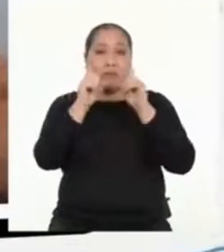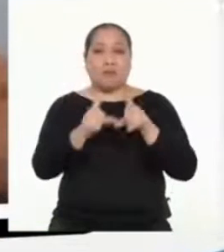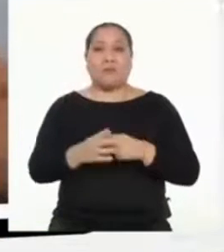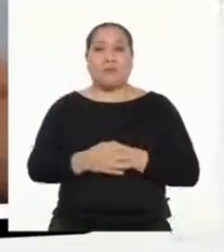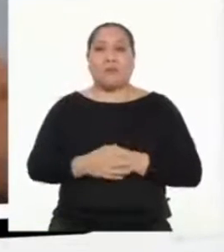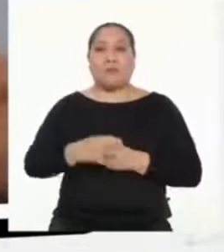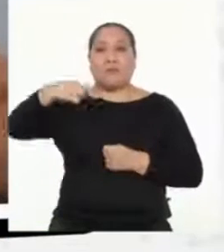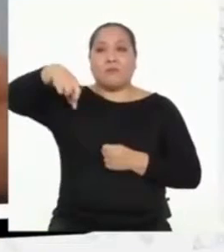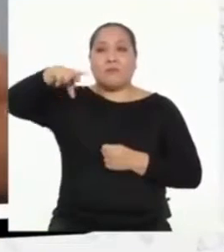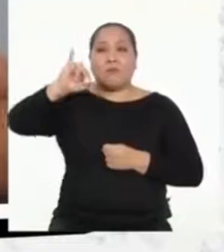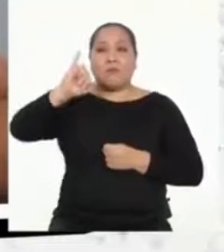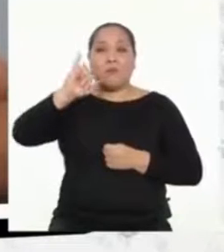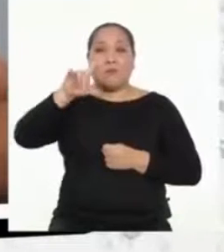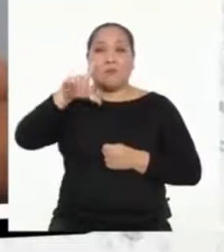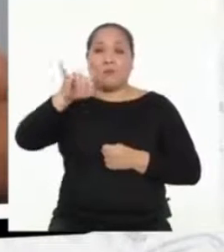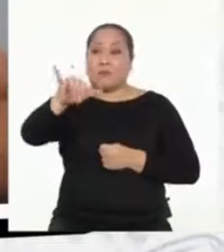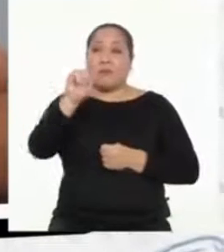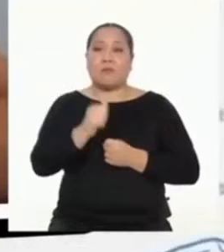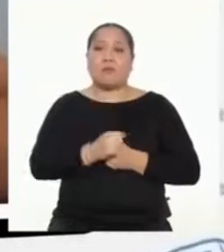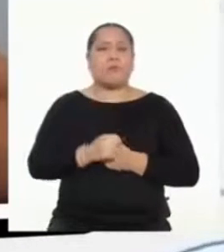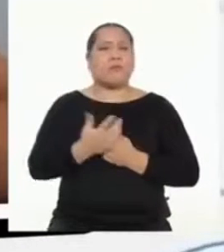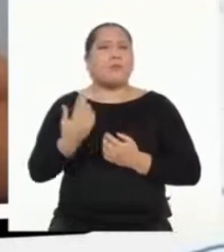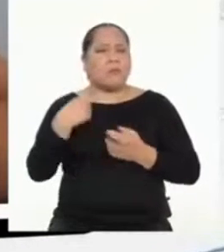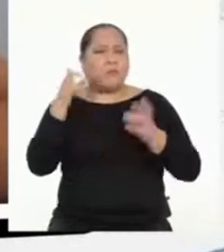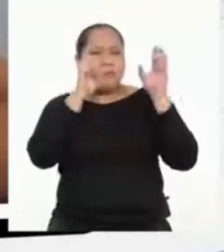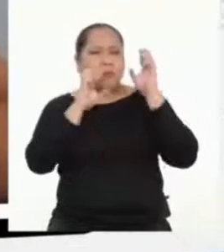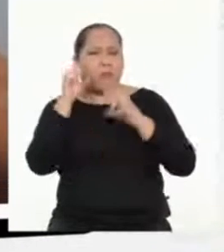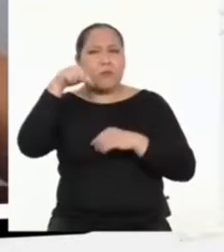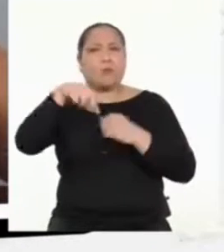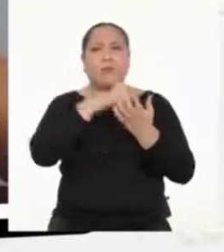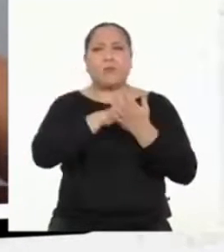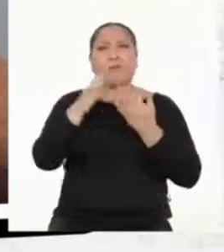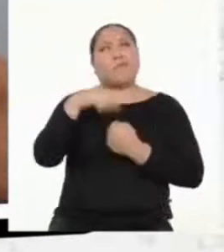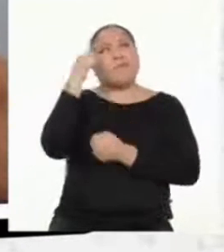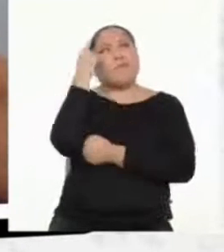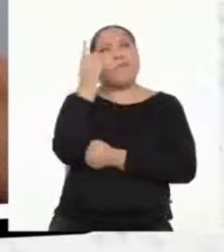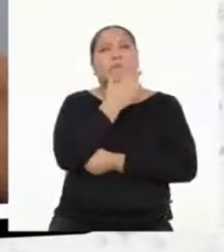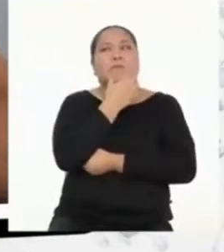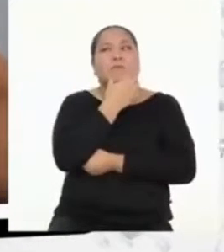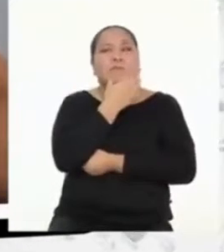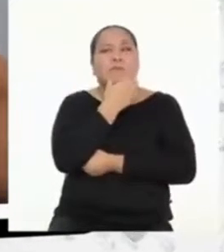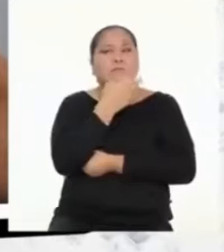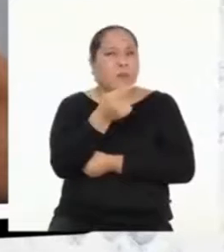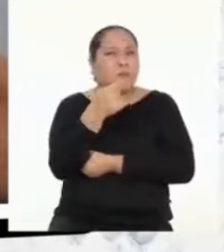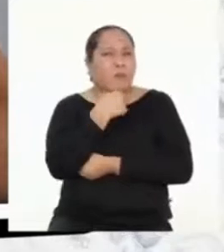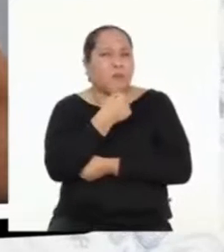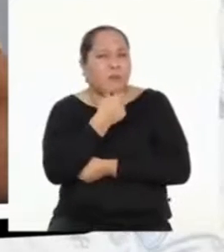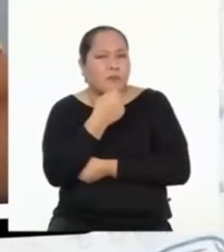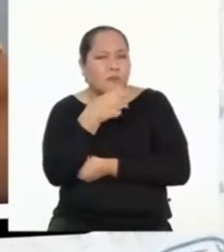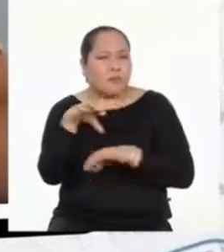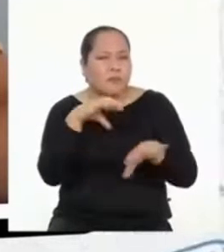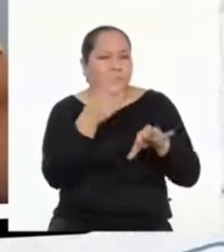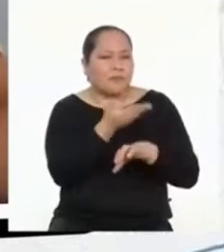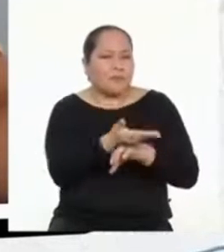Hola profesor y Janira. Profesor, tengo una duda. Este programa me ha hecho pensar en todas las cosas en las que me gustaría